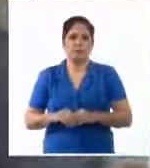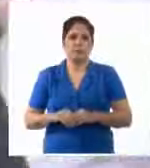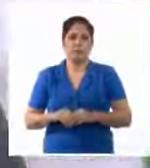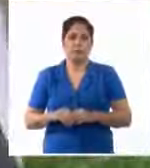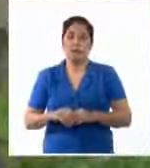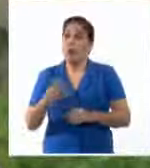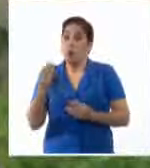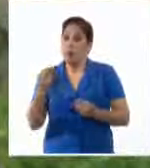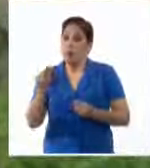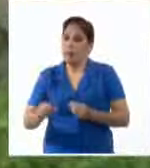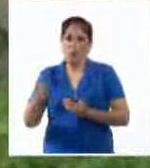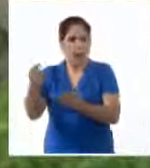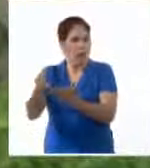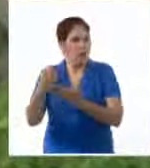querido acompañar. ¡Gracias!